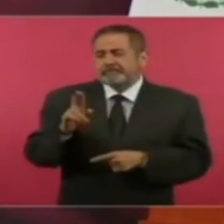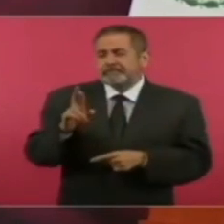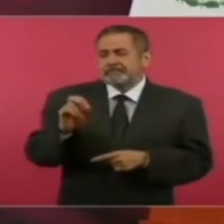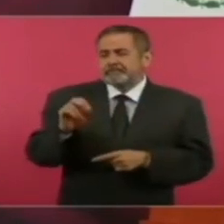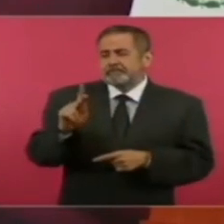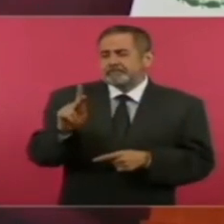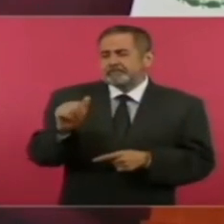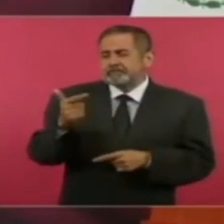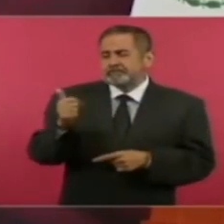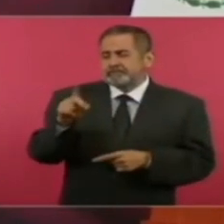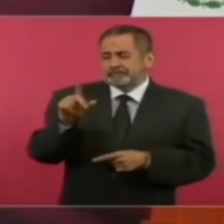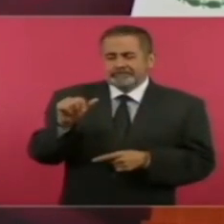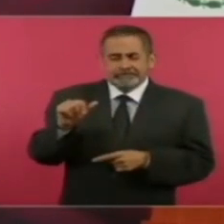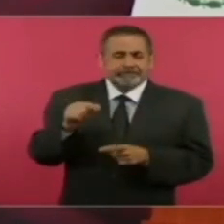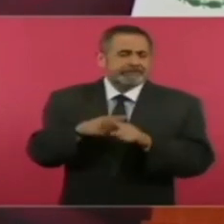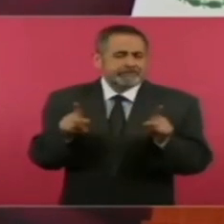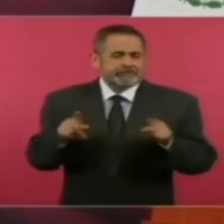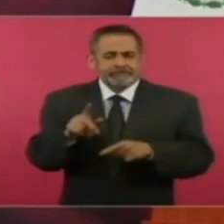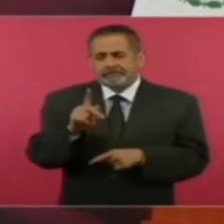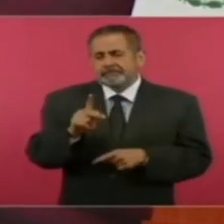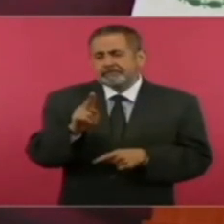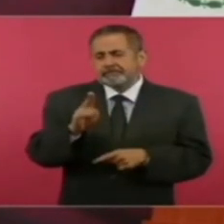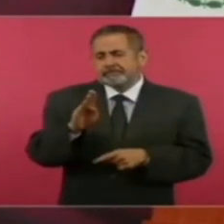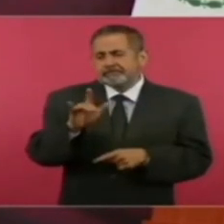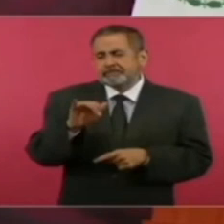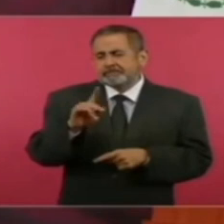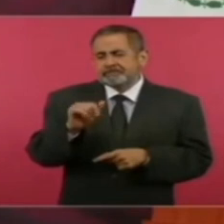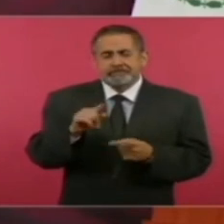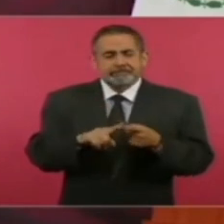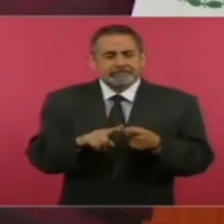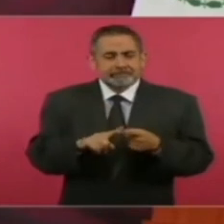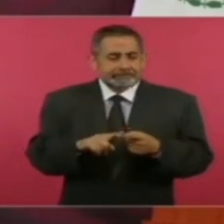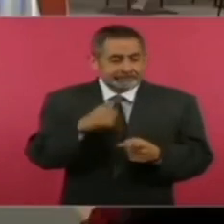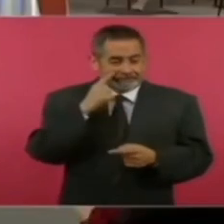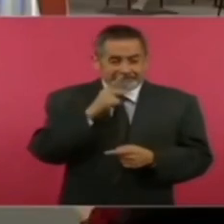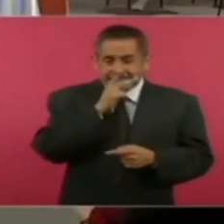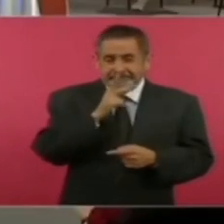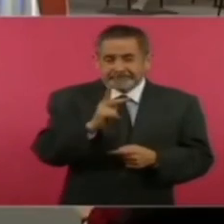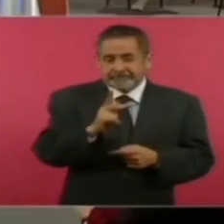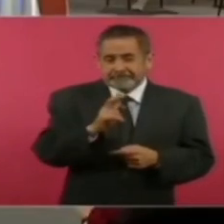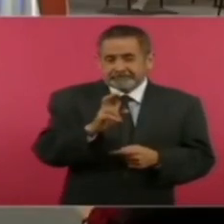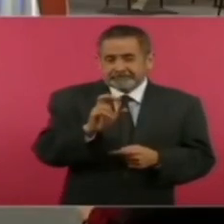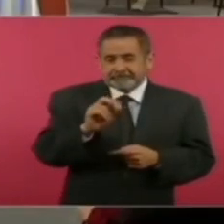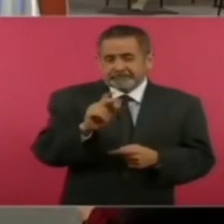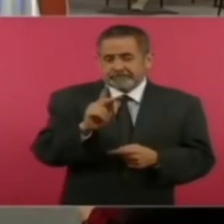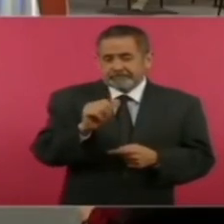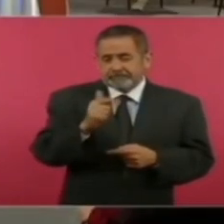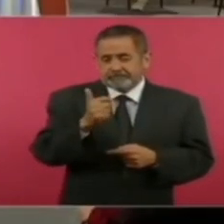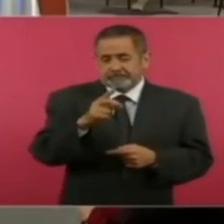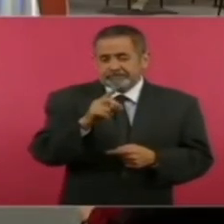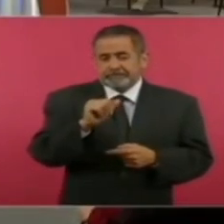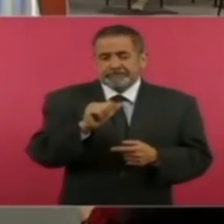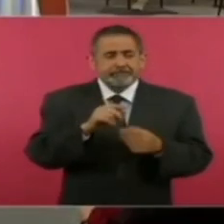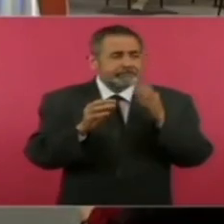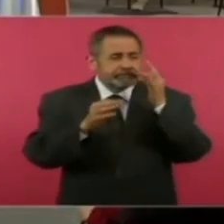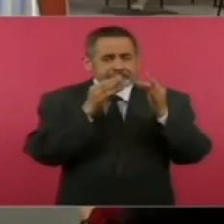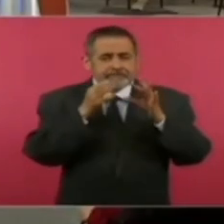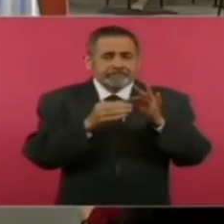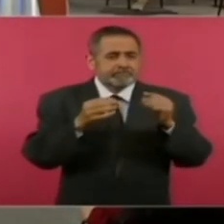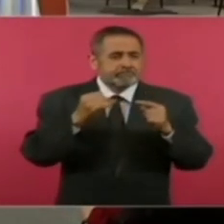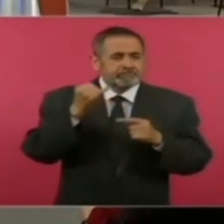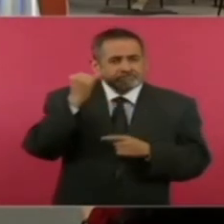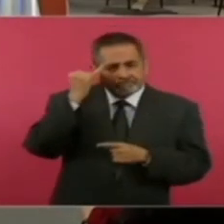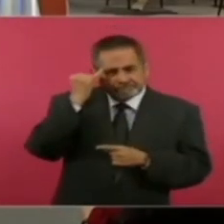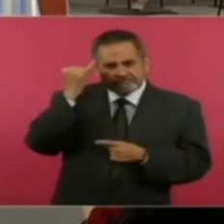transmite o ofrece ideas